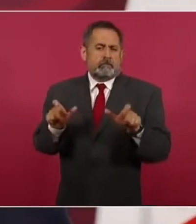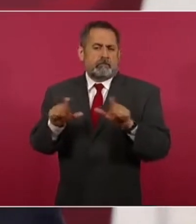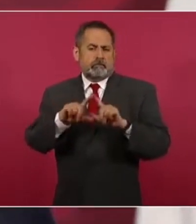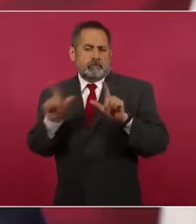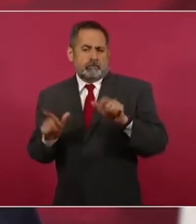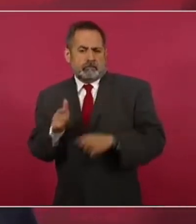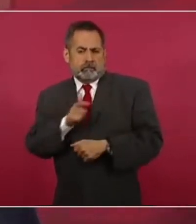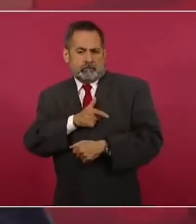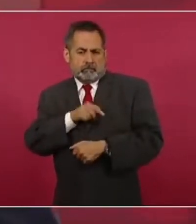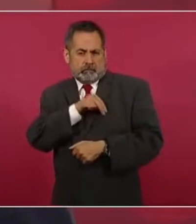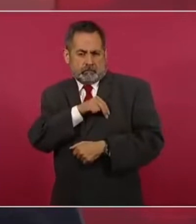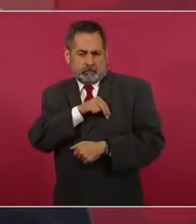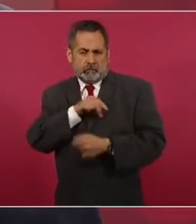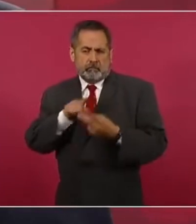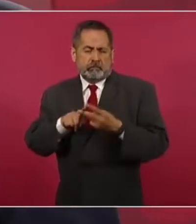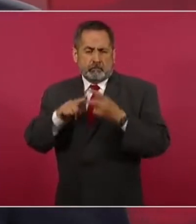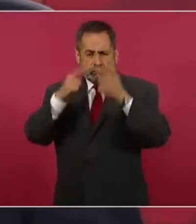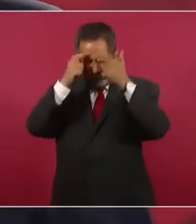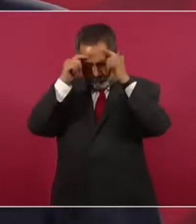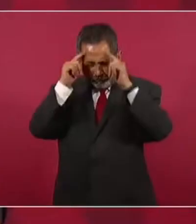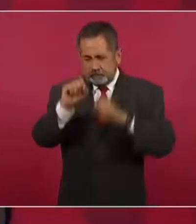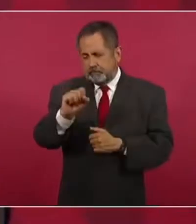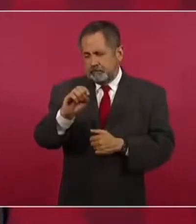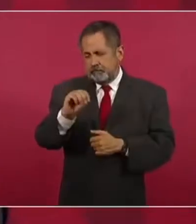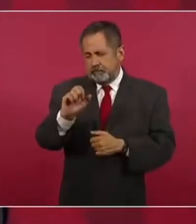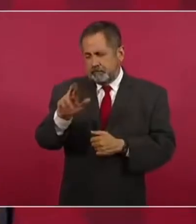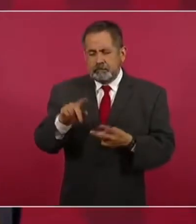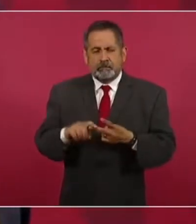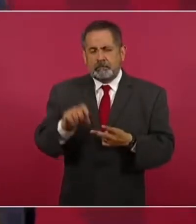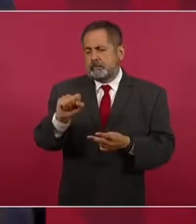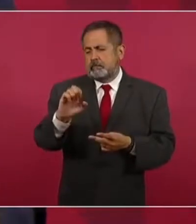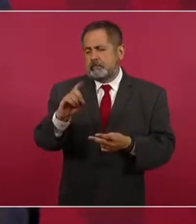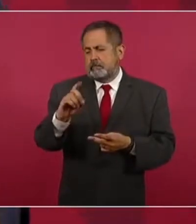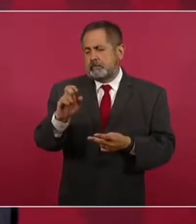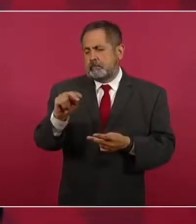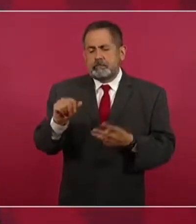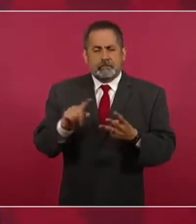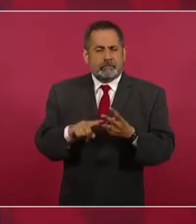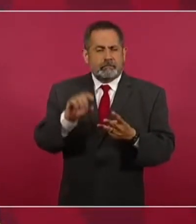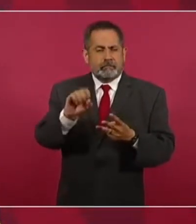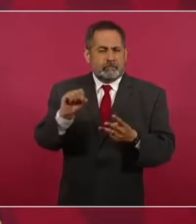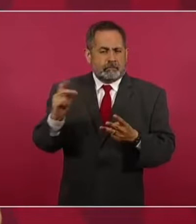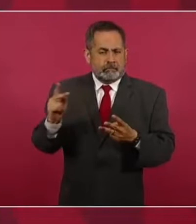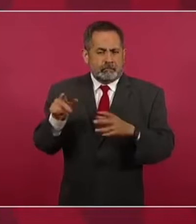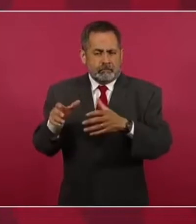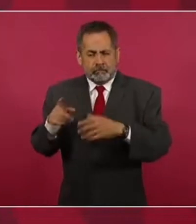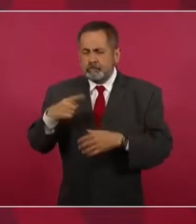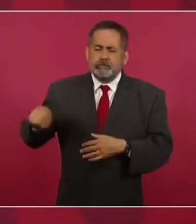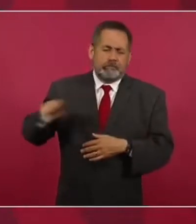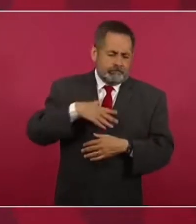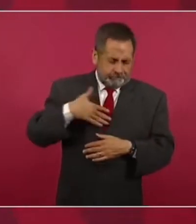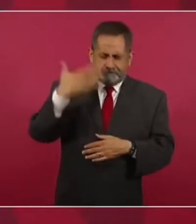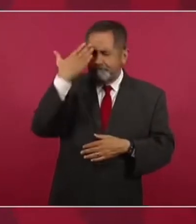como en Marina, en la defensa, en seguridad pública. Ya saben